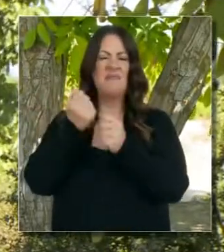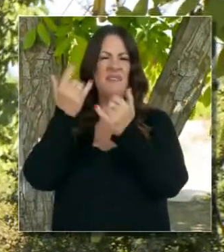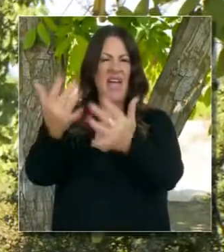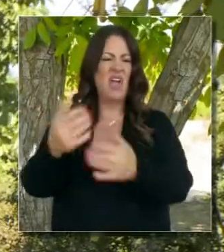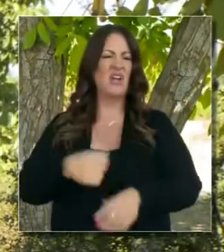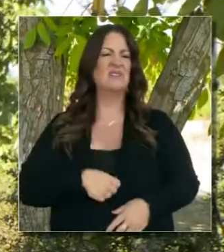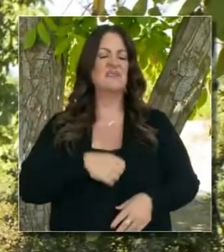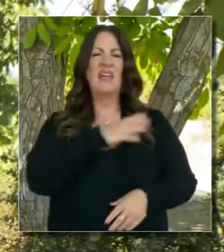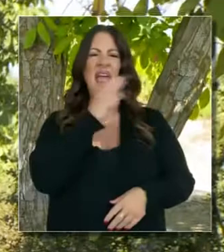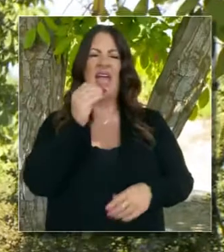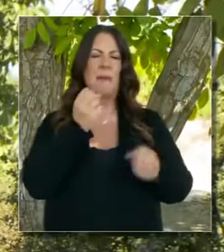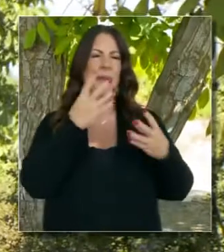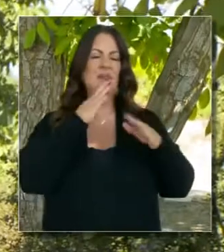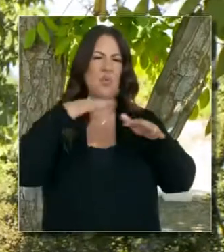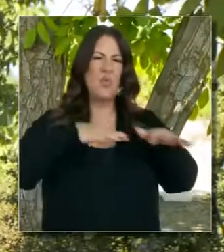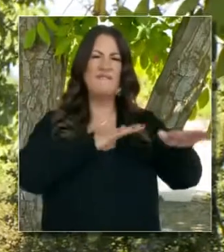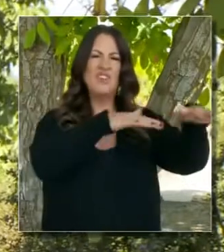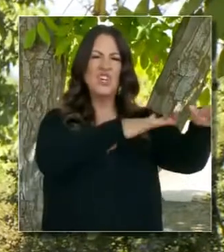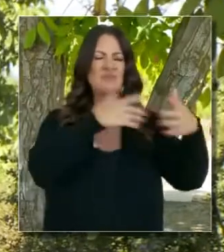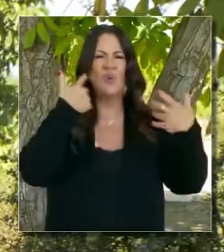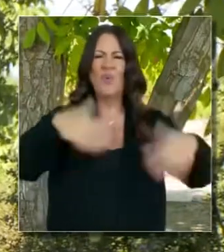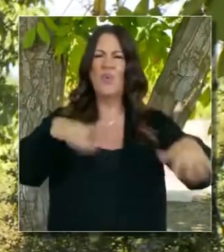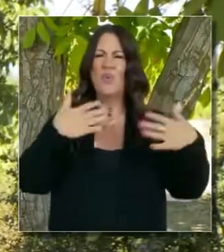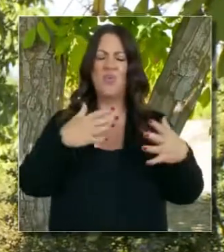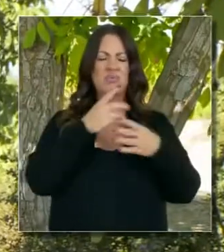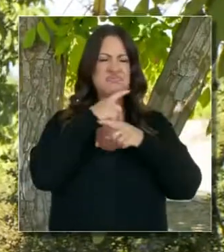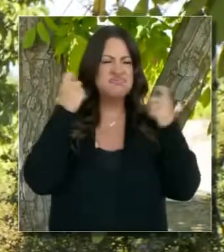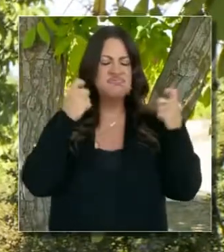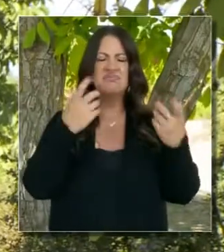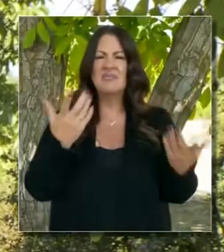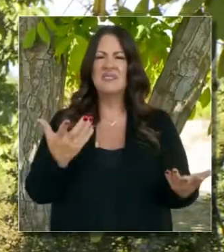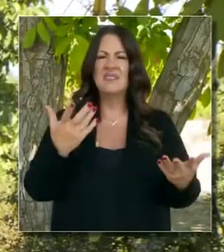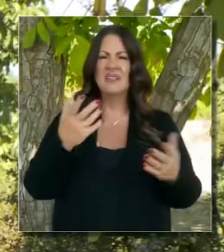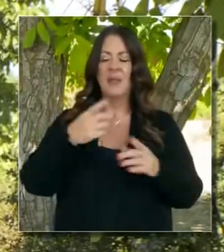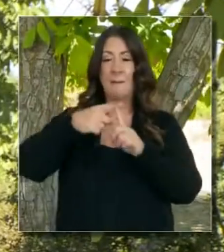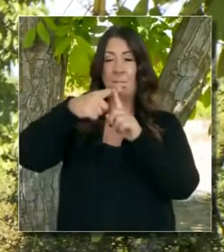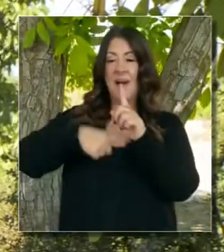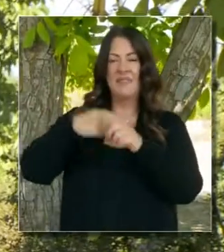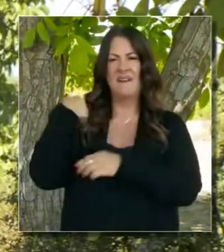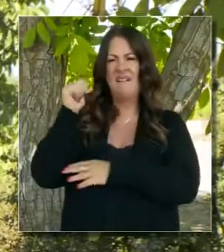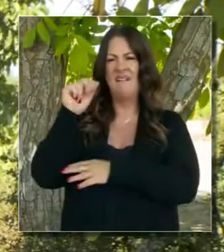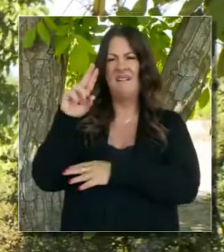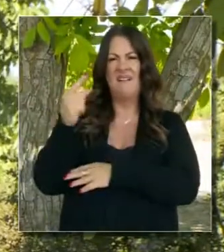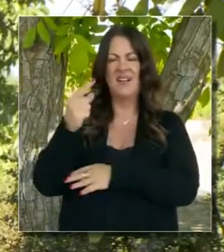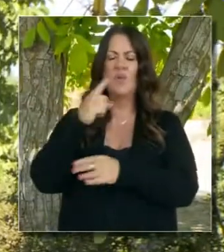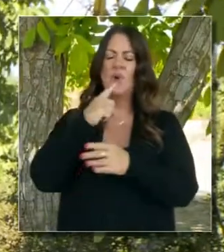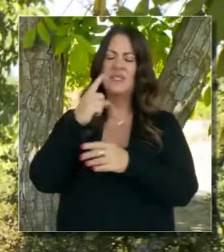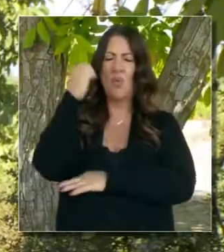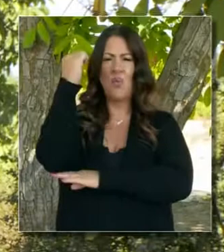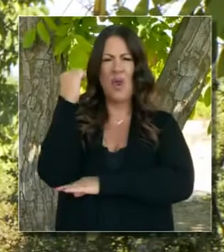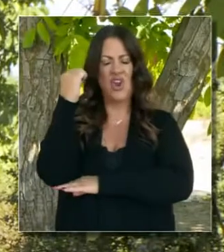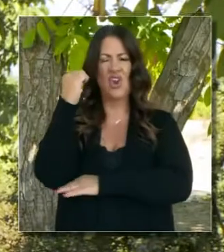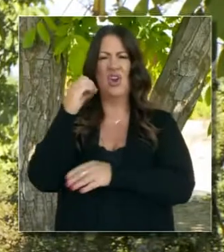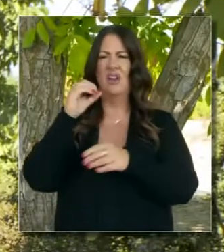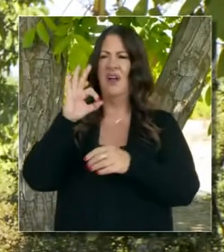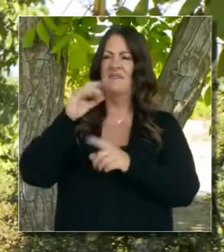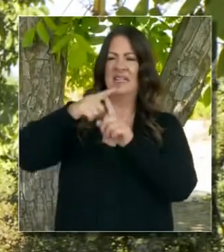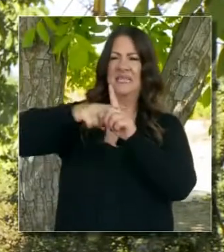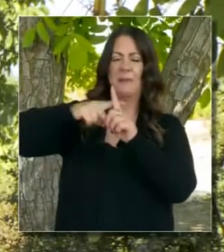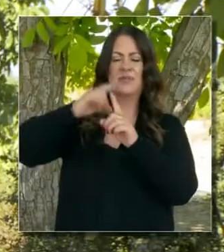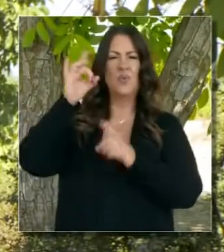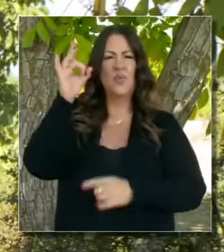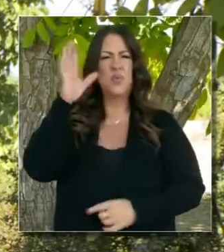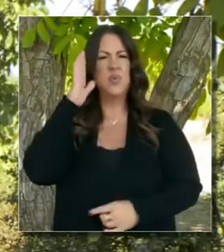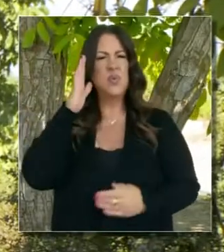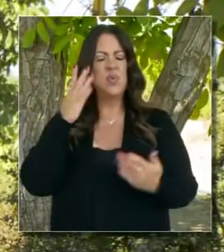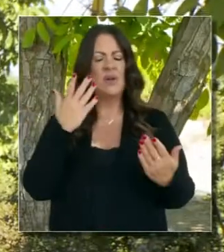ríos atmosféricos que nunca habíamos experimentado en el pasado. El agosto más candente en la historia documentada que presenciamos aquí